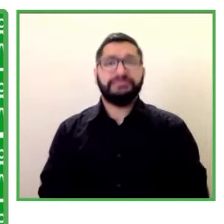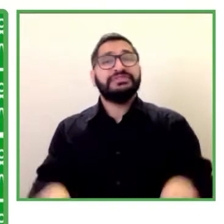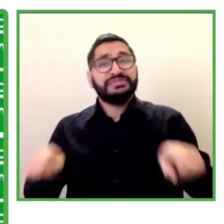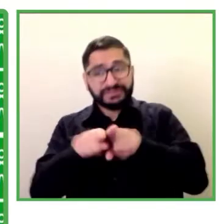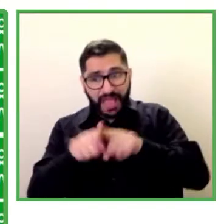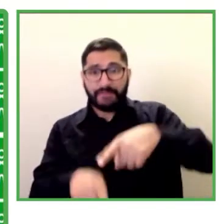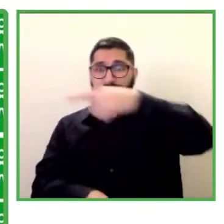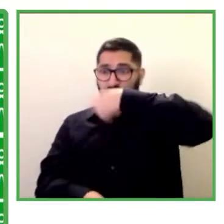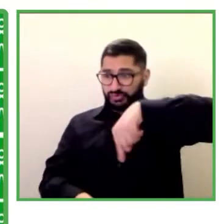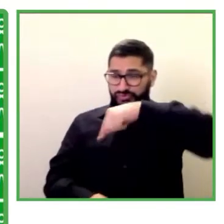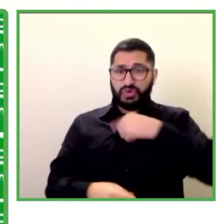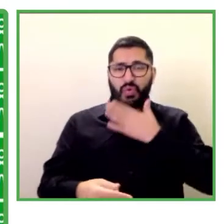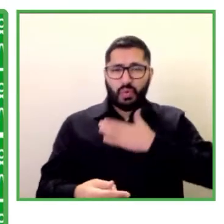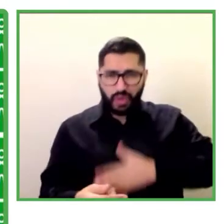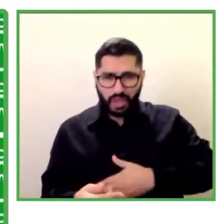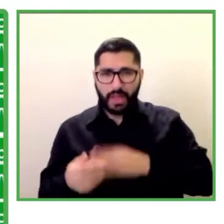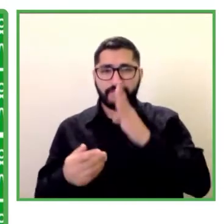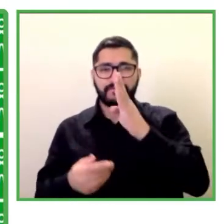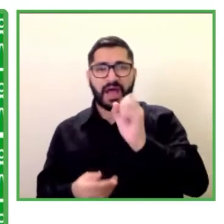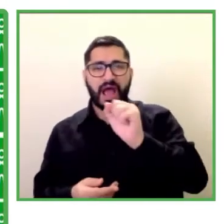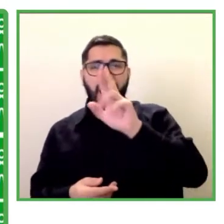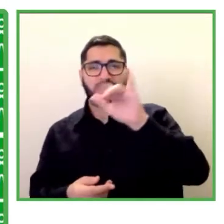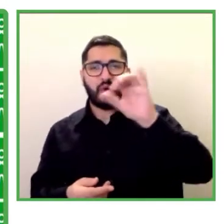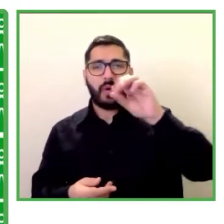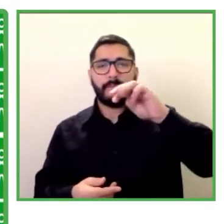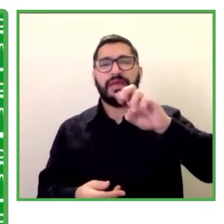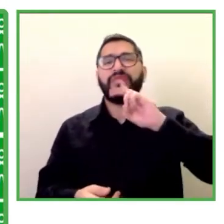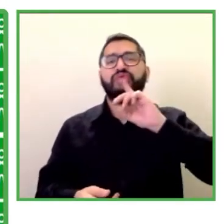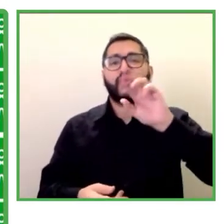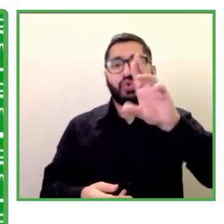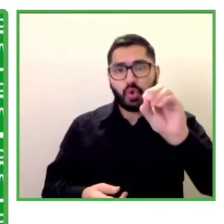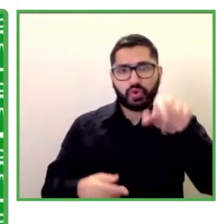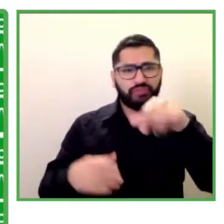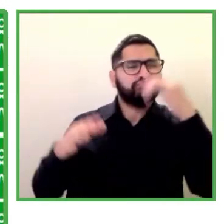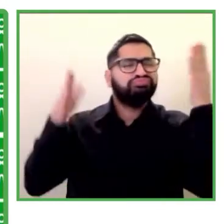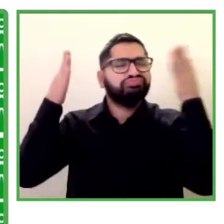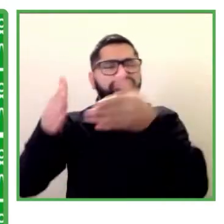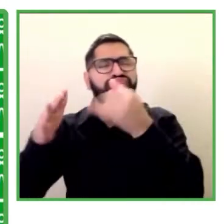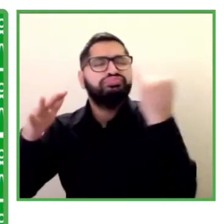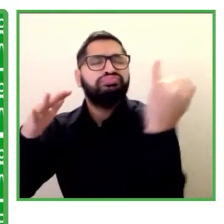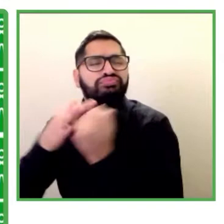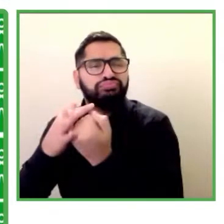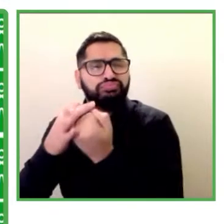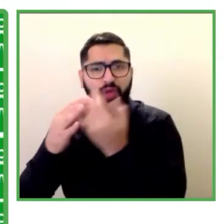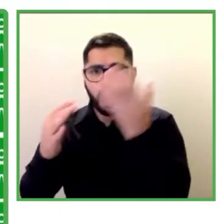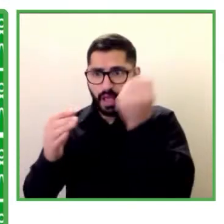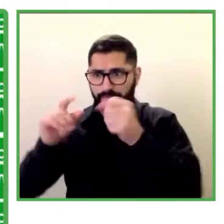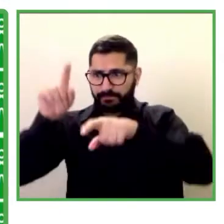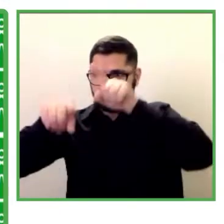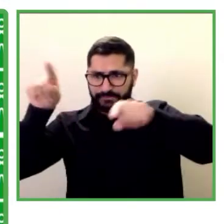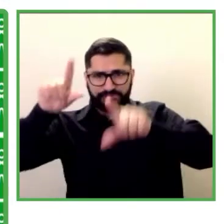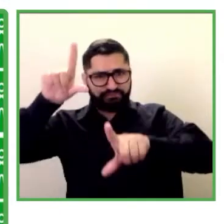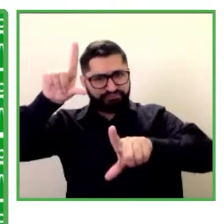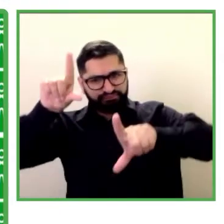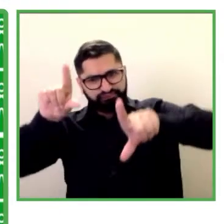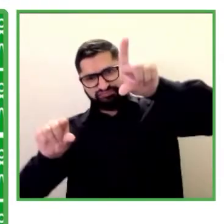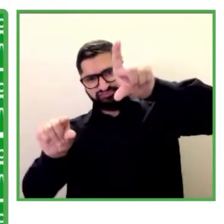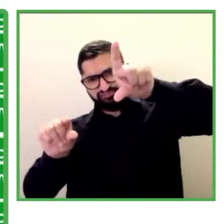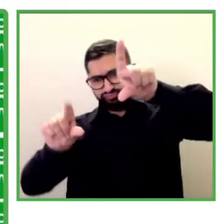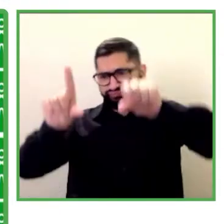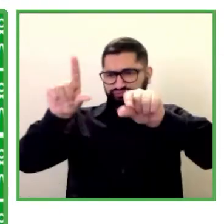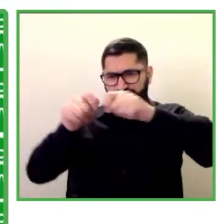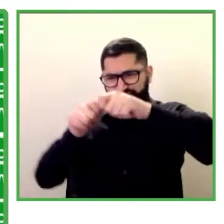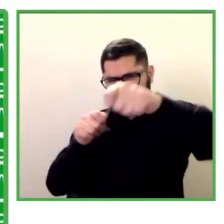Inclusión, que es un barómetro que va a medir desde tres lugares, desde las organizaciones públicas, las privadas y las educativas, el tema de la